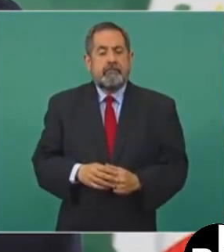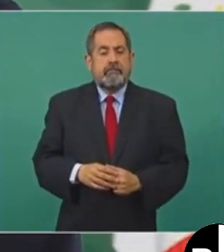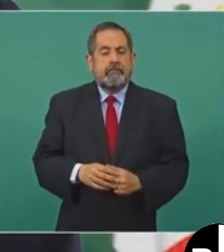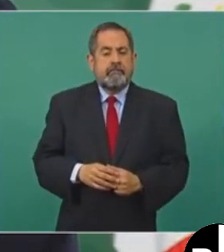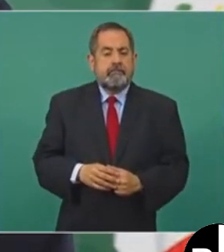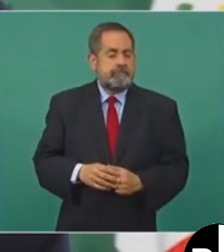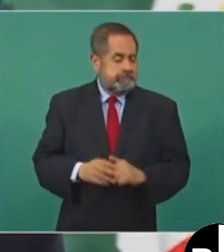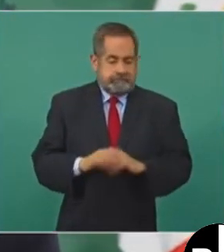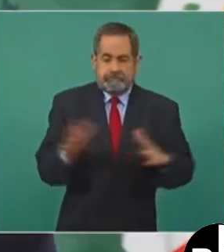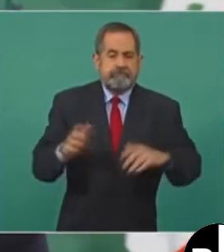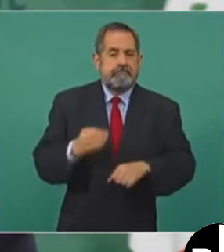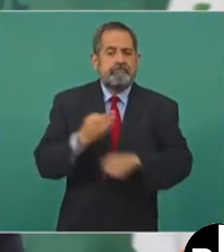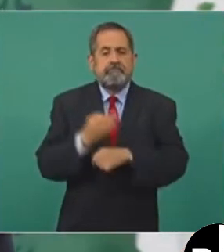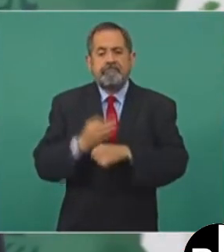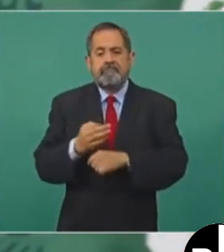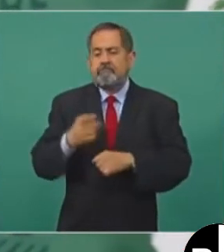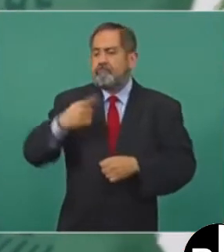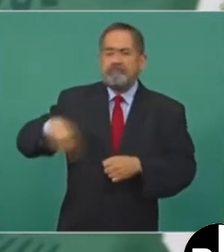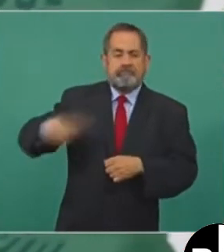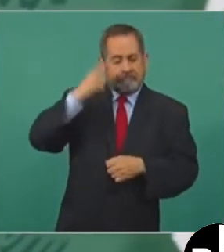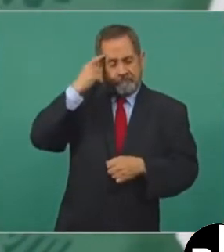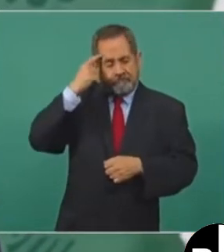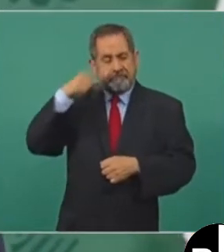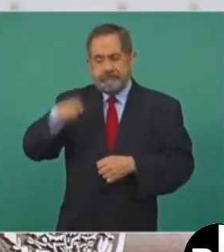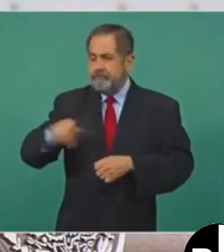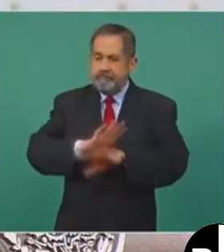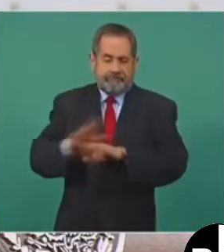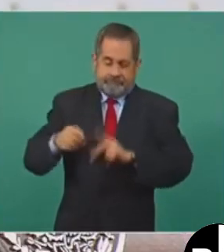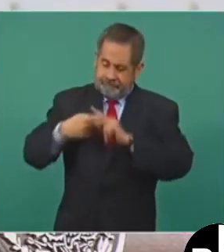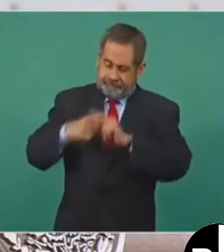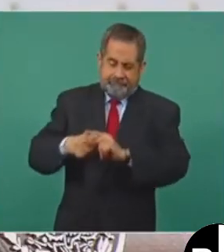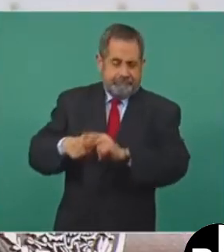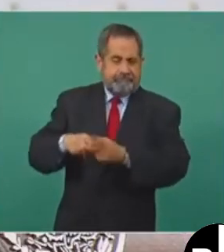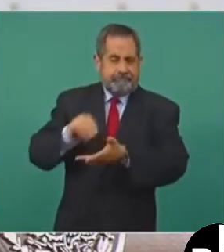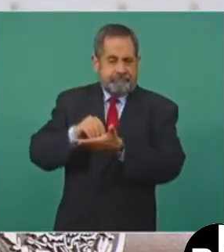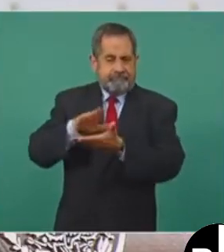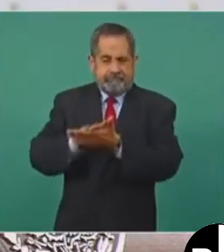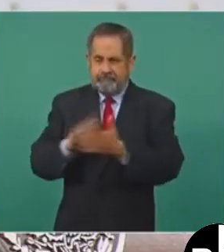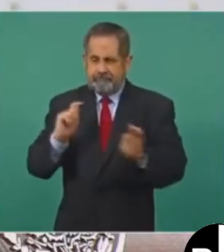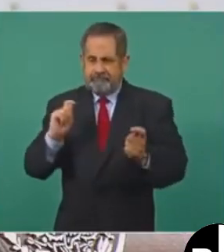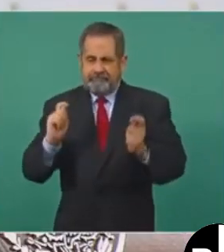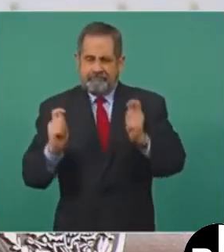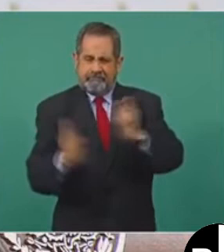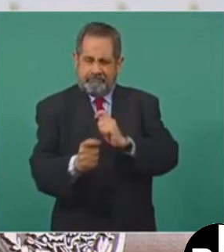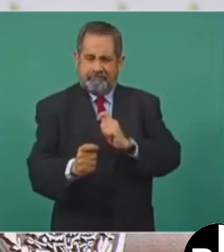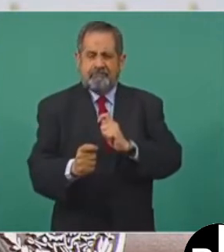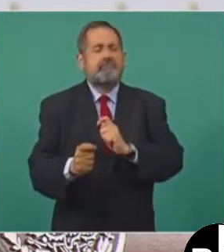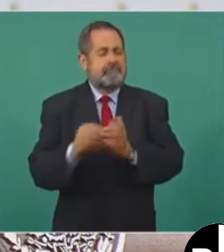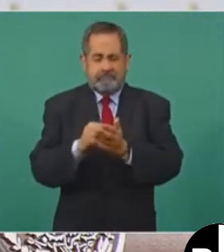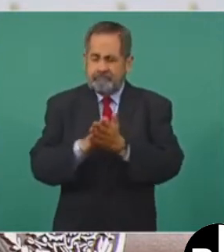Ya se están sentando las bases de la transformación y va a quedar